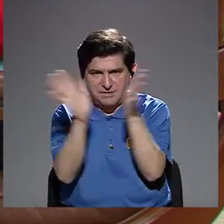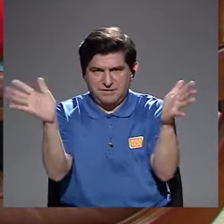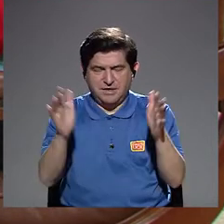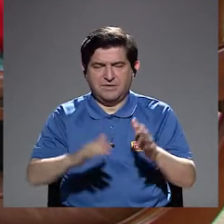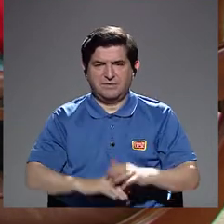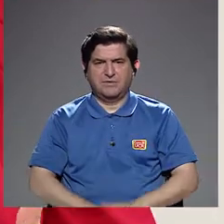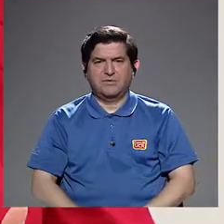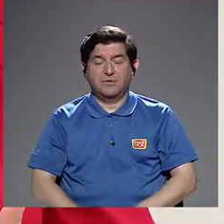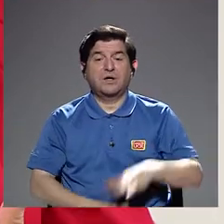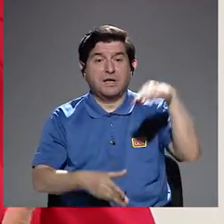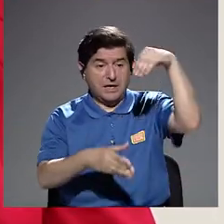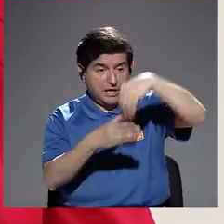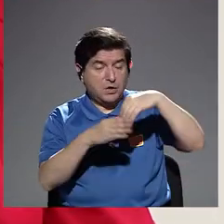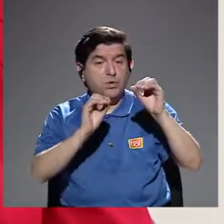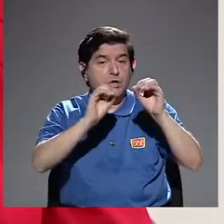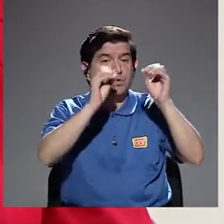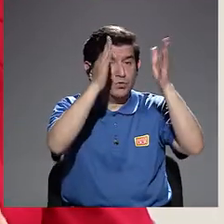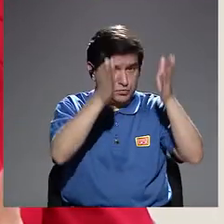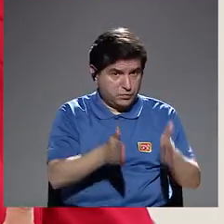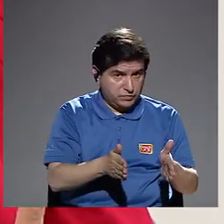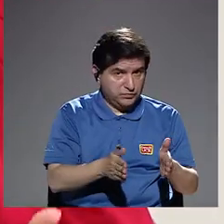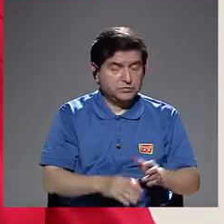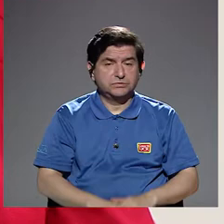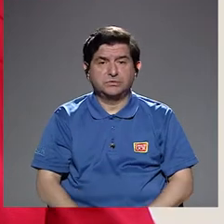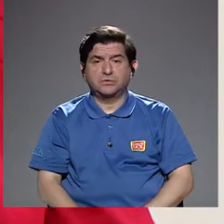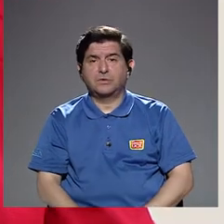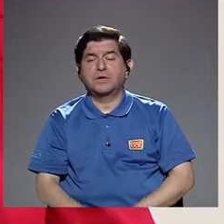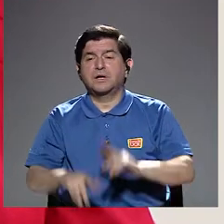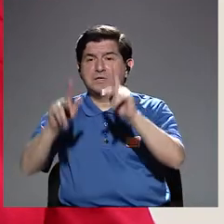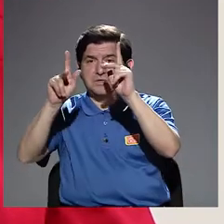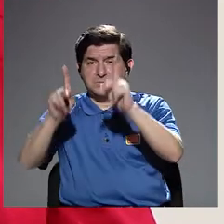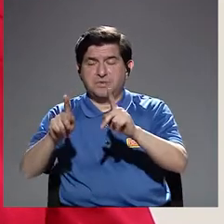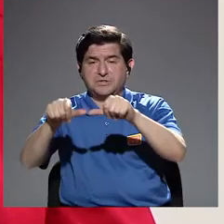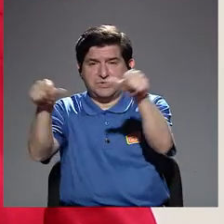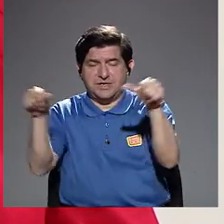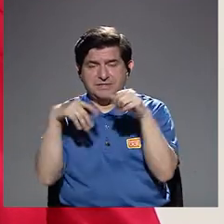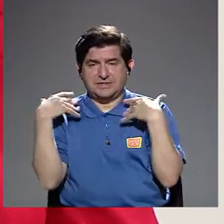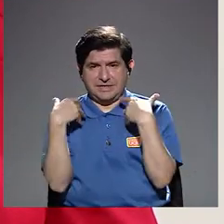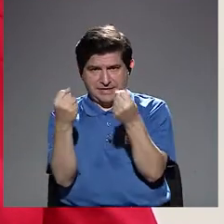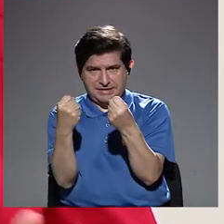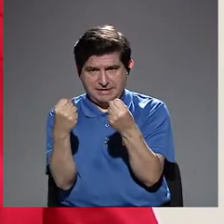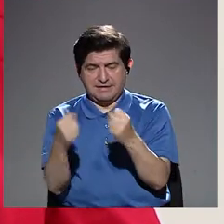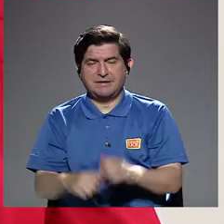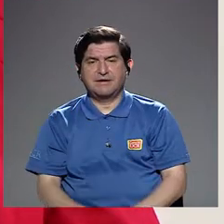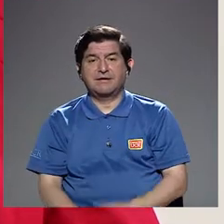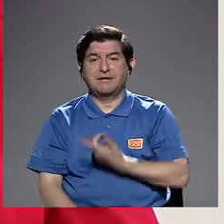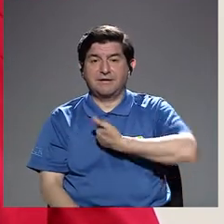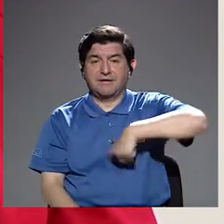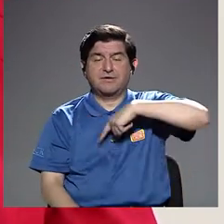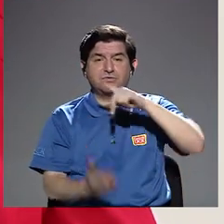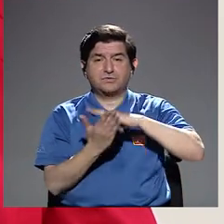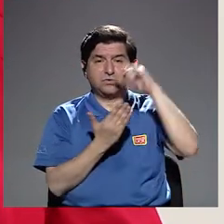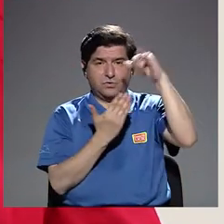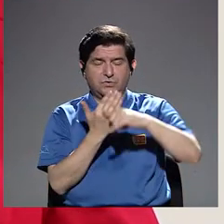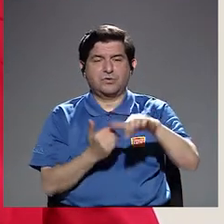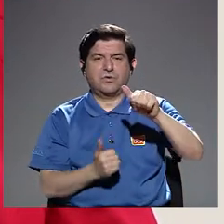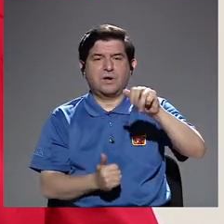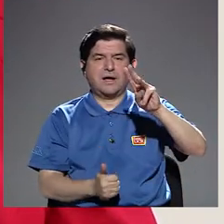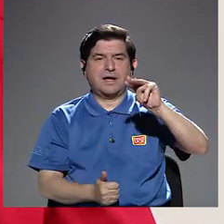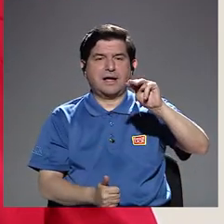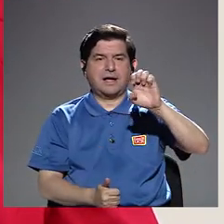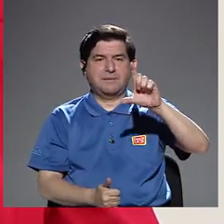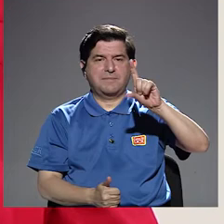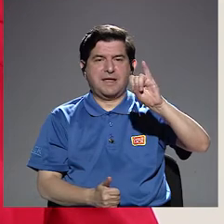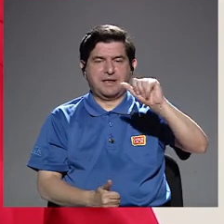incluidos educadores, incluidos personal de salud, que es donde nosotros con el proyecto Amelia